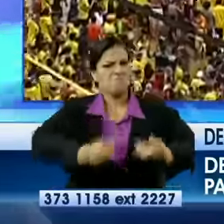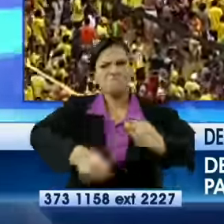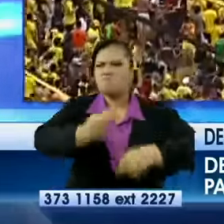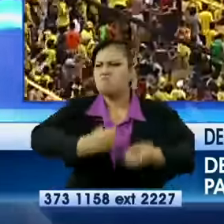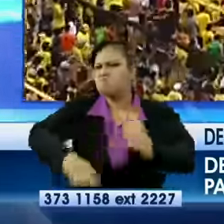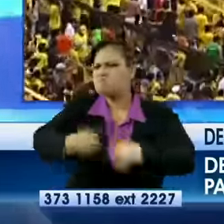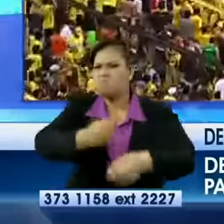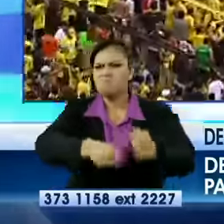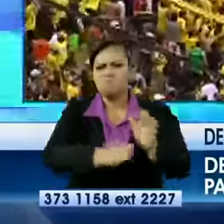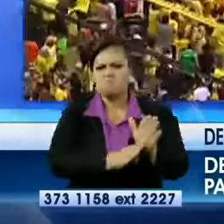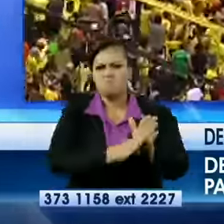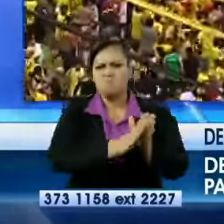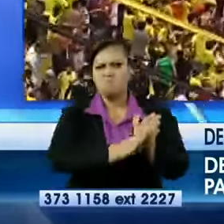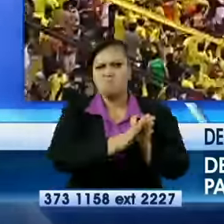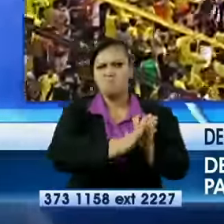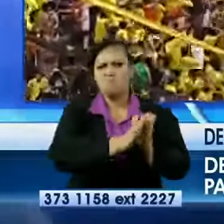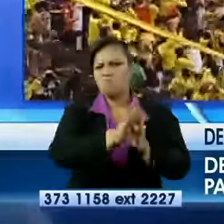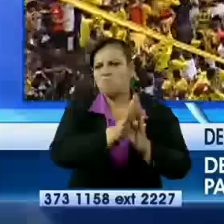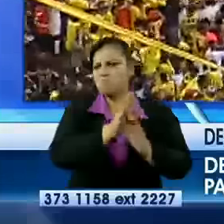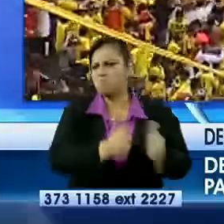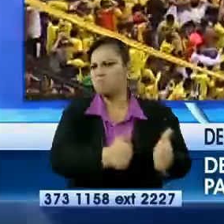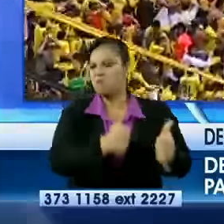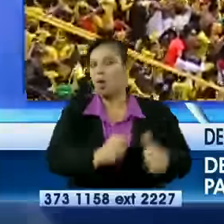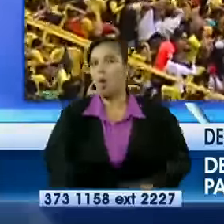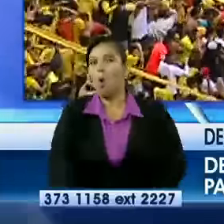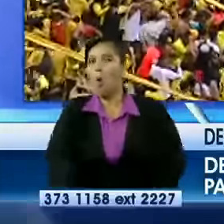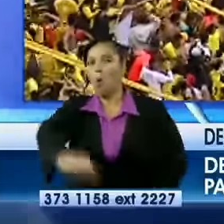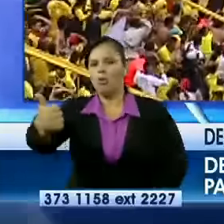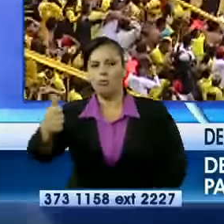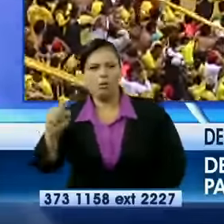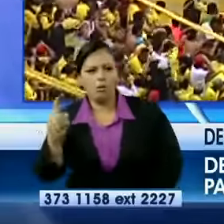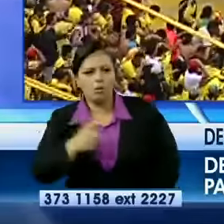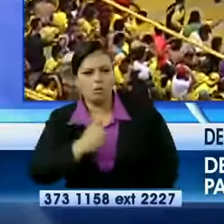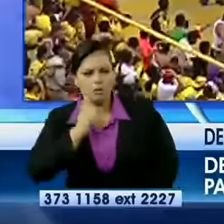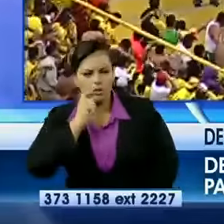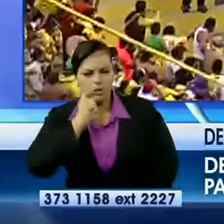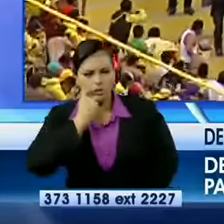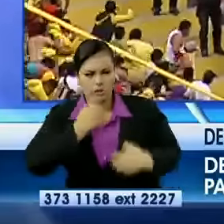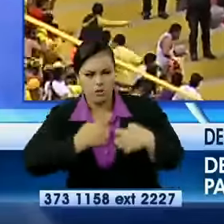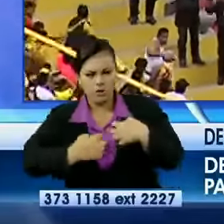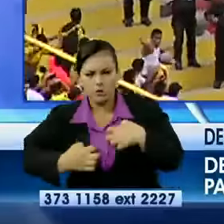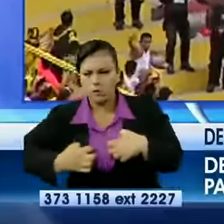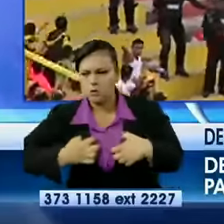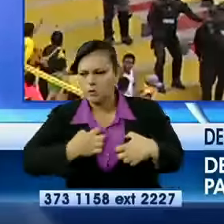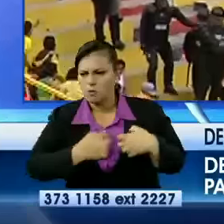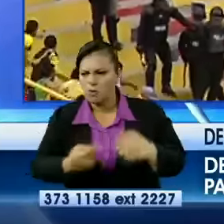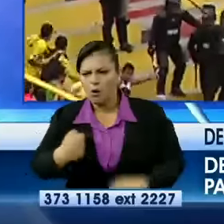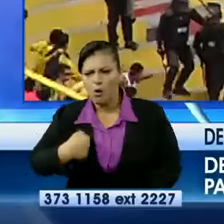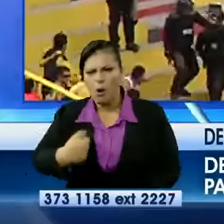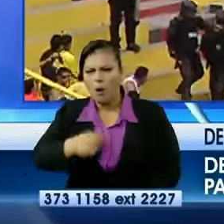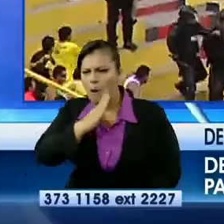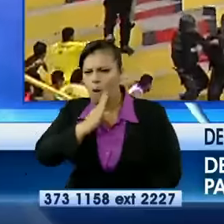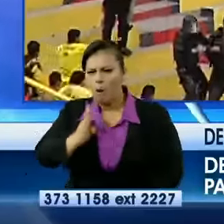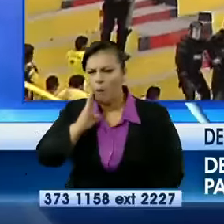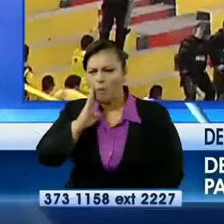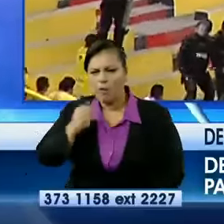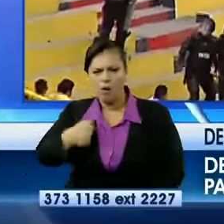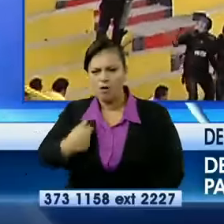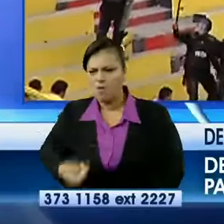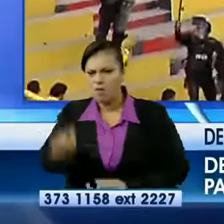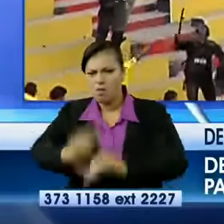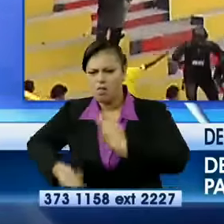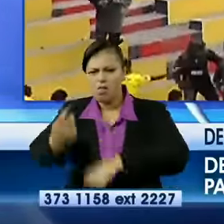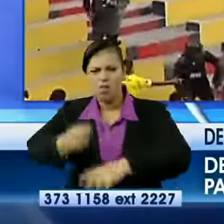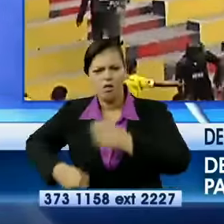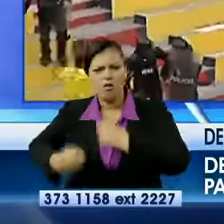dañan. Por supuesto. Entonces, se te dañó la comida, te fregaste porque pagaste y ya el club no te va a devolver. ¿Y quién